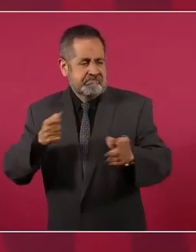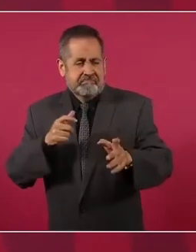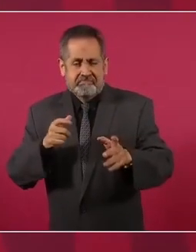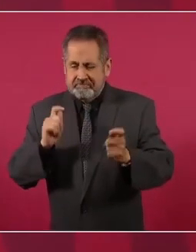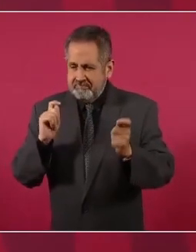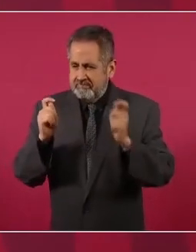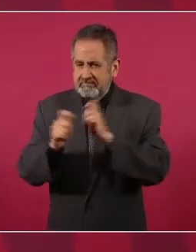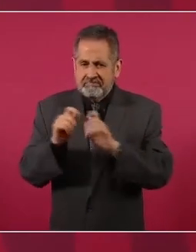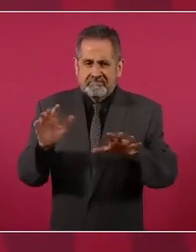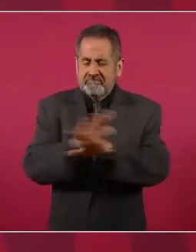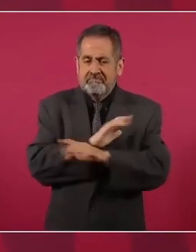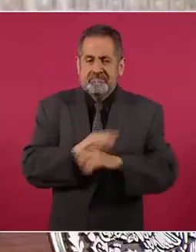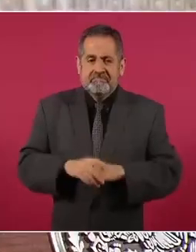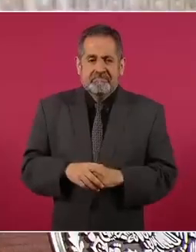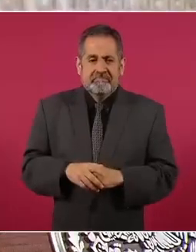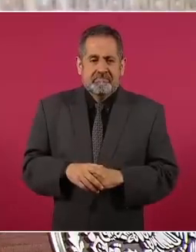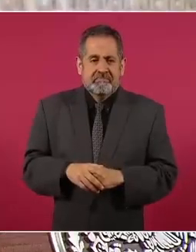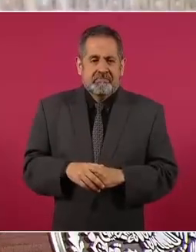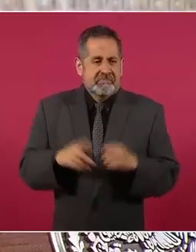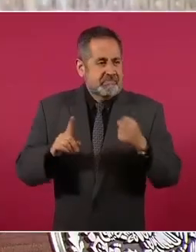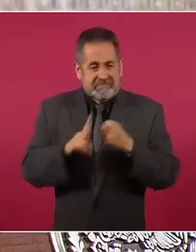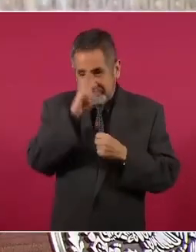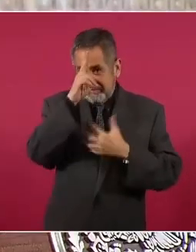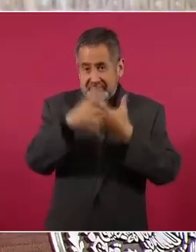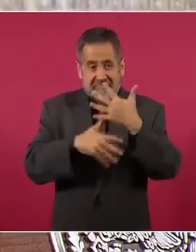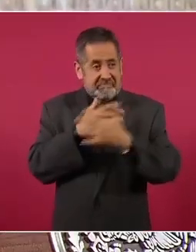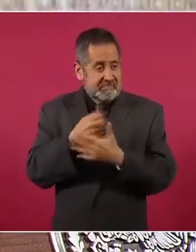los balazos ni la violencia,